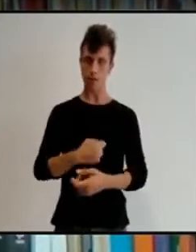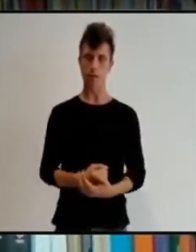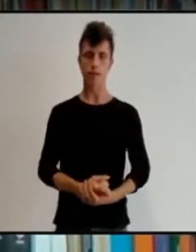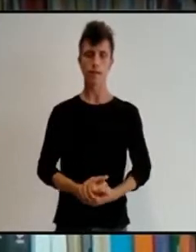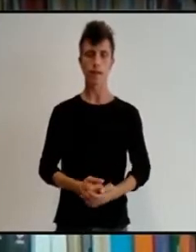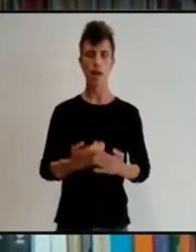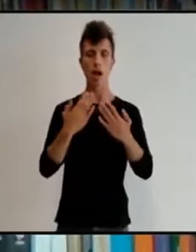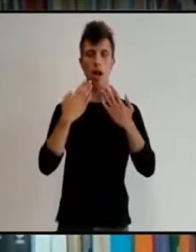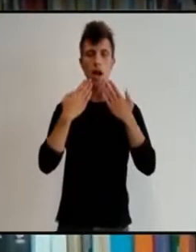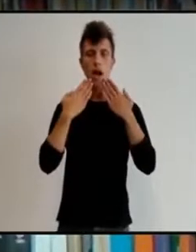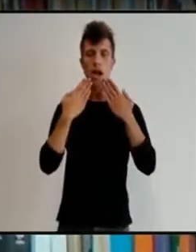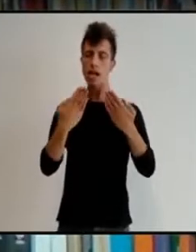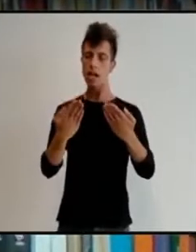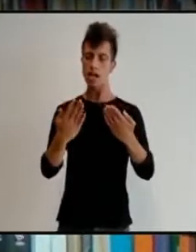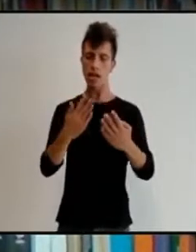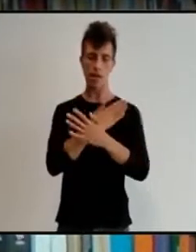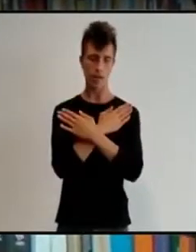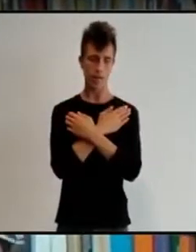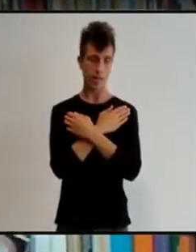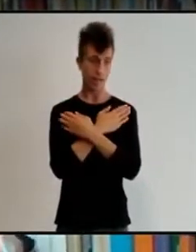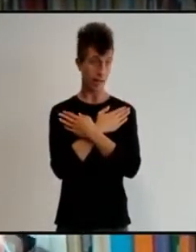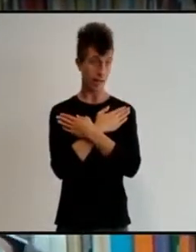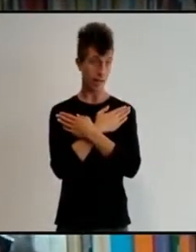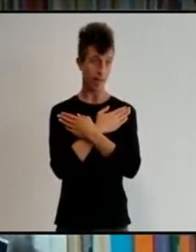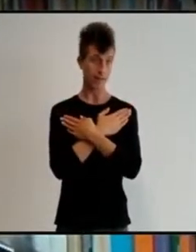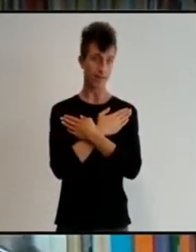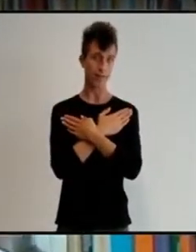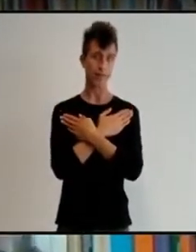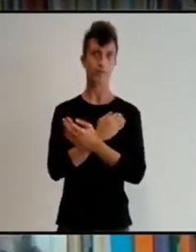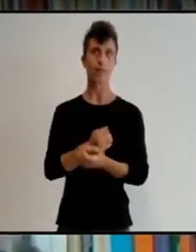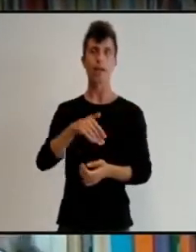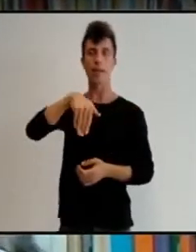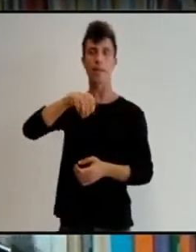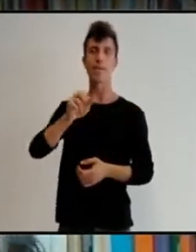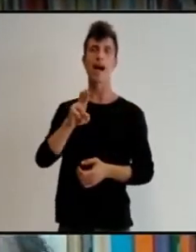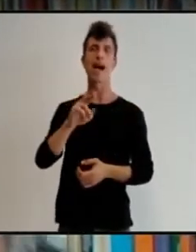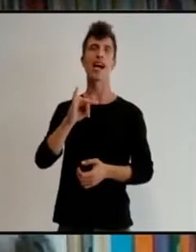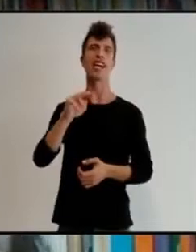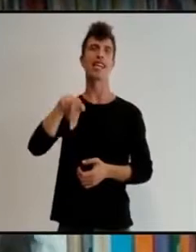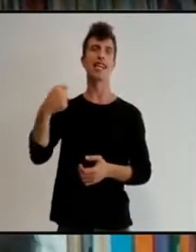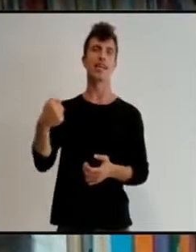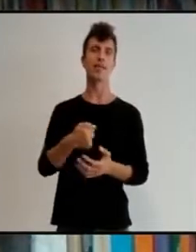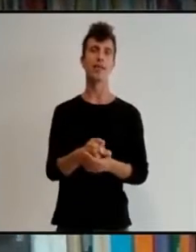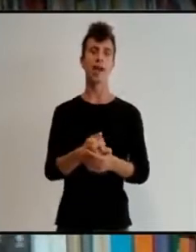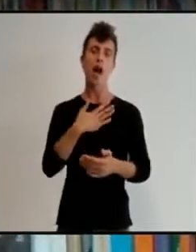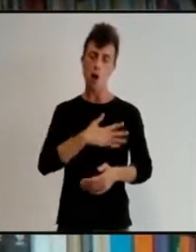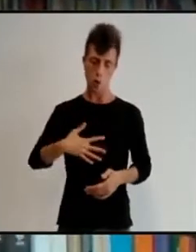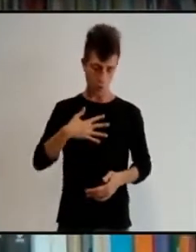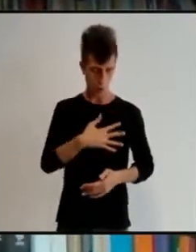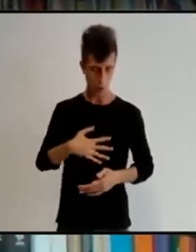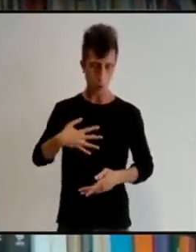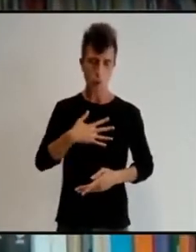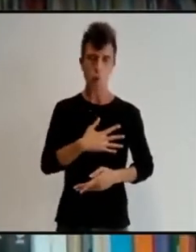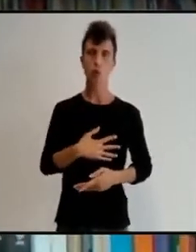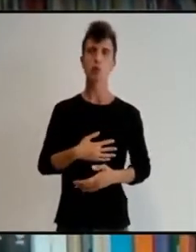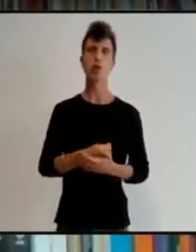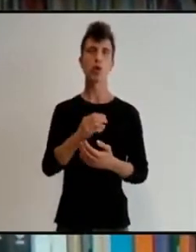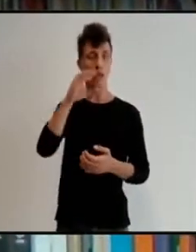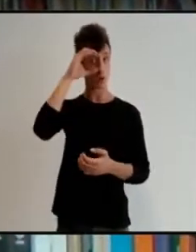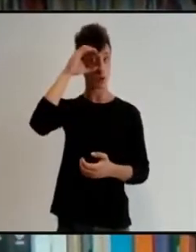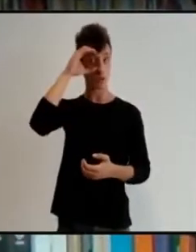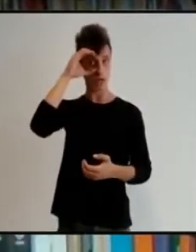gracias María del Rosario y Marina, un placer de rebreles, ni que siguin telemáticamente, ni de